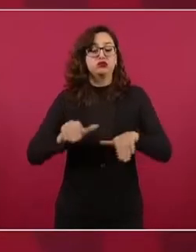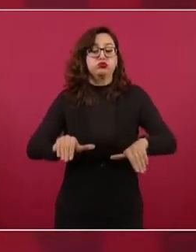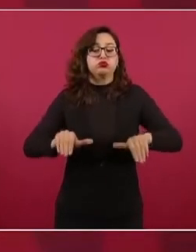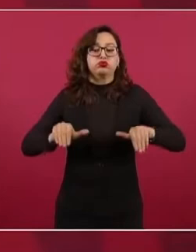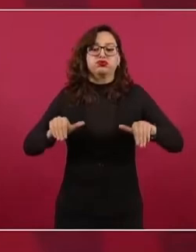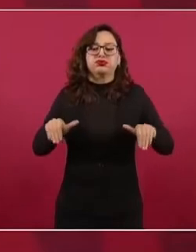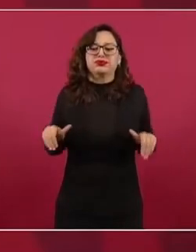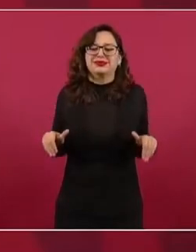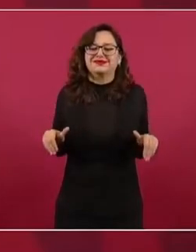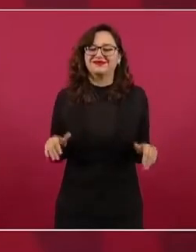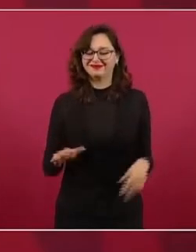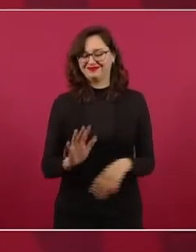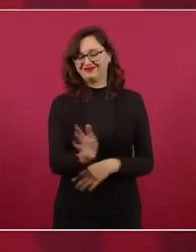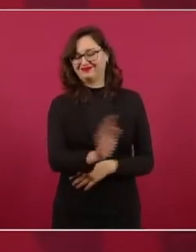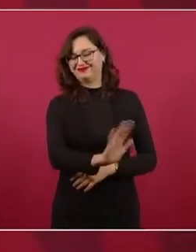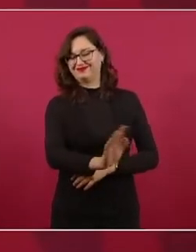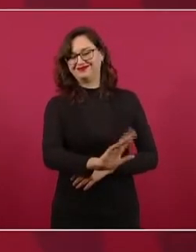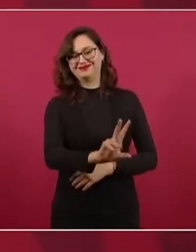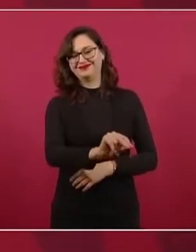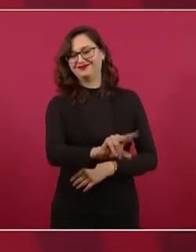No, no, no, no, no, no.